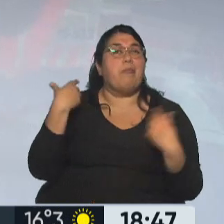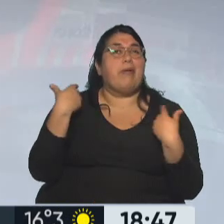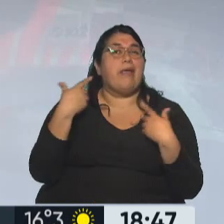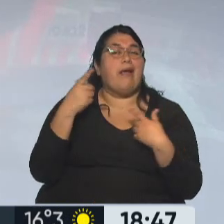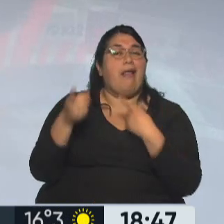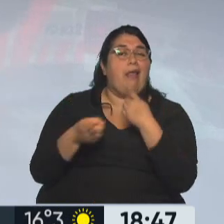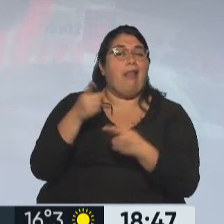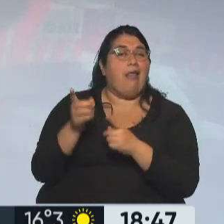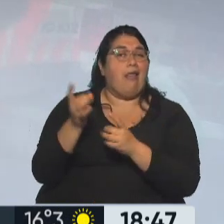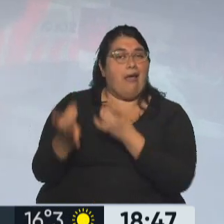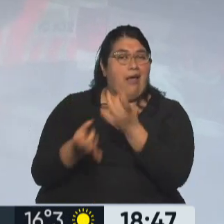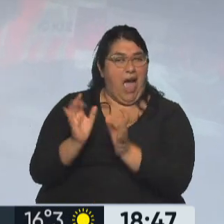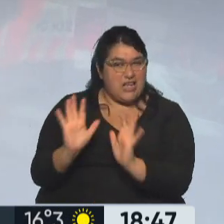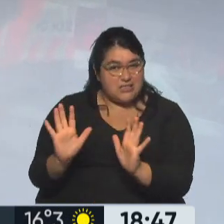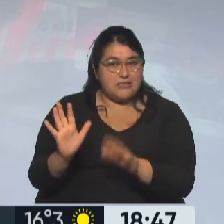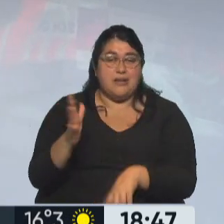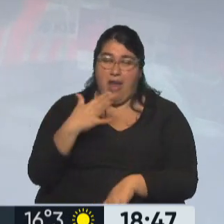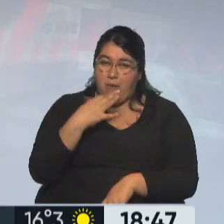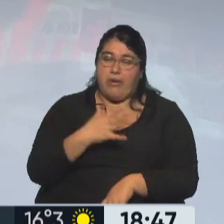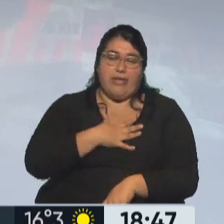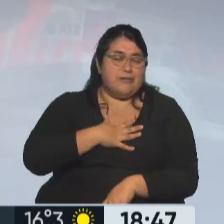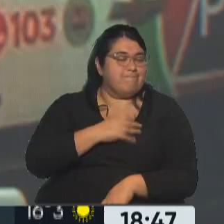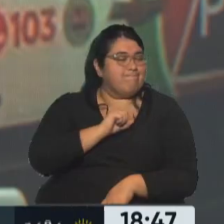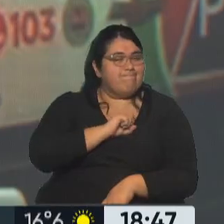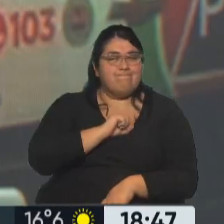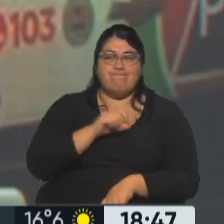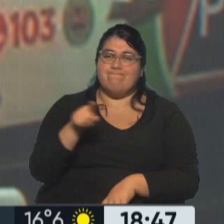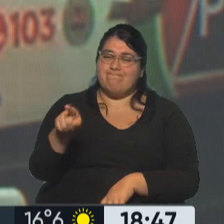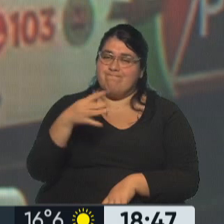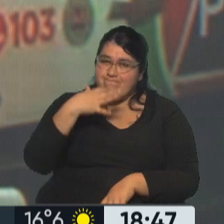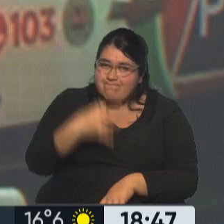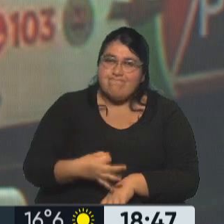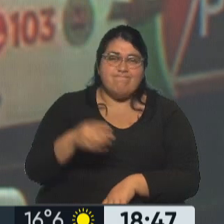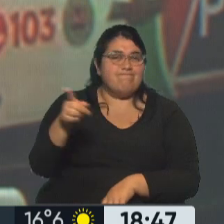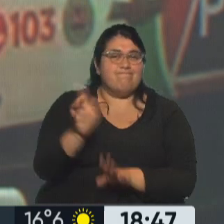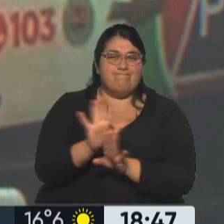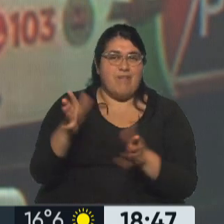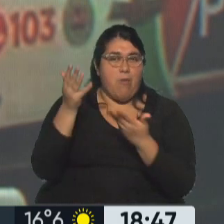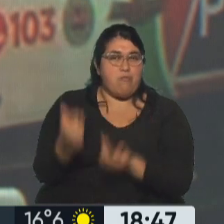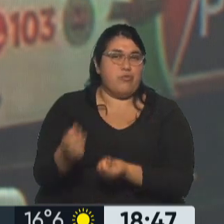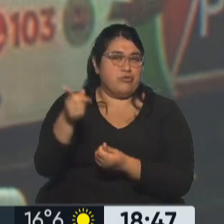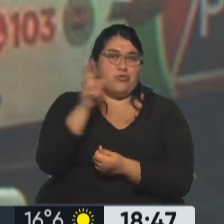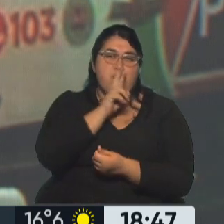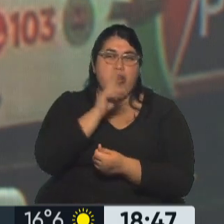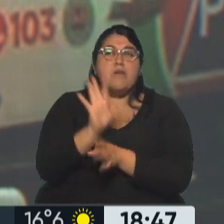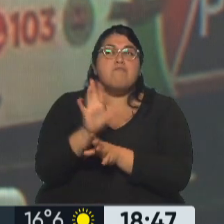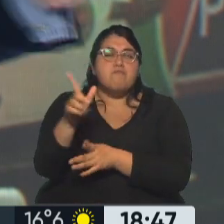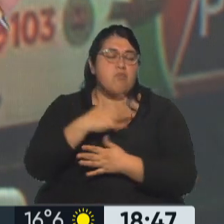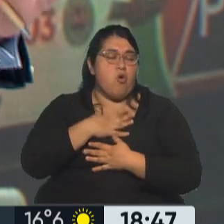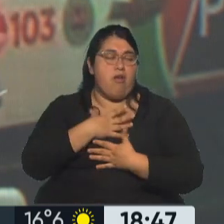jóvenes, la abanco con todo el corazón, porque precisamente lo que tienen es corazón para los otros.